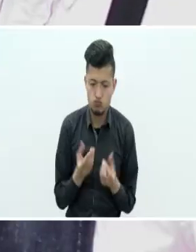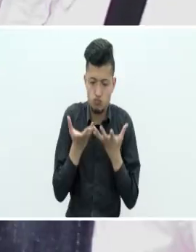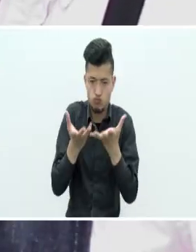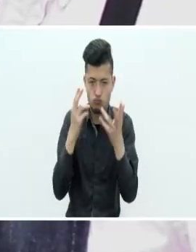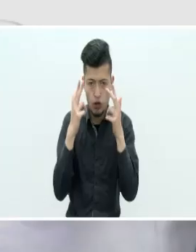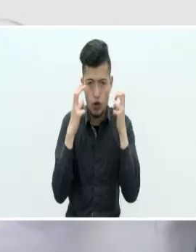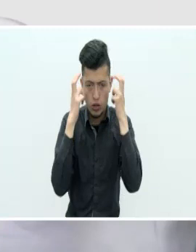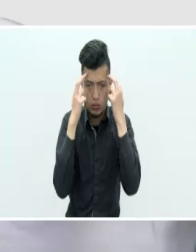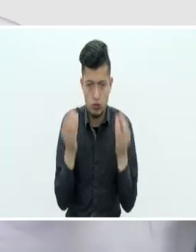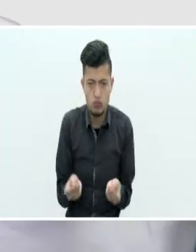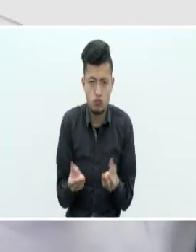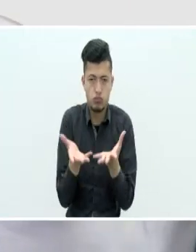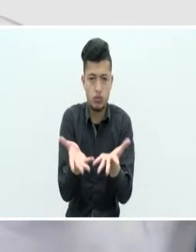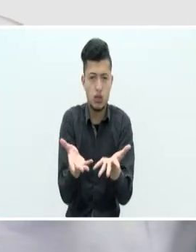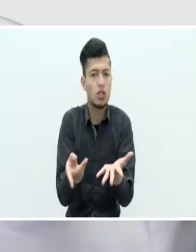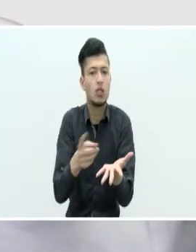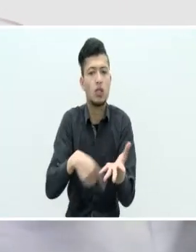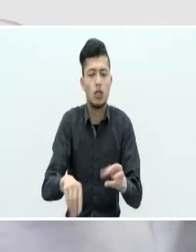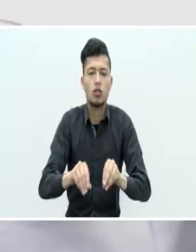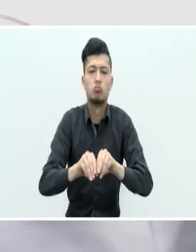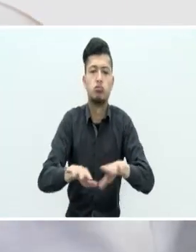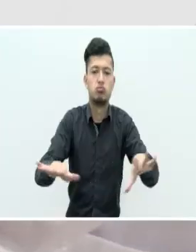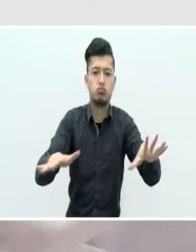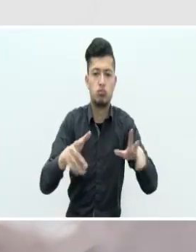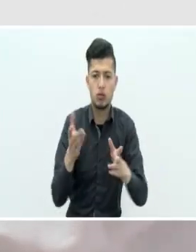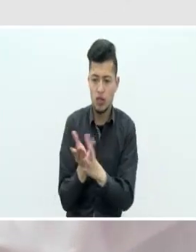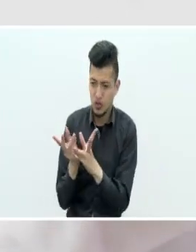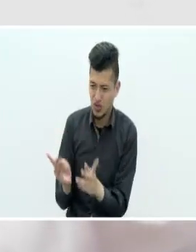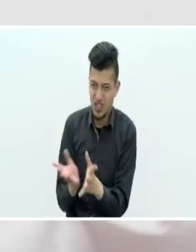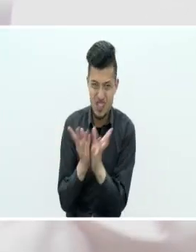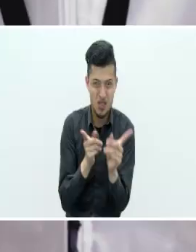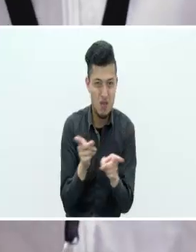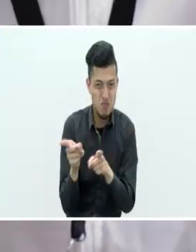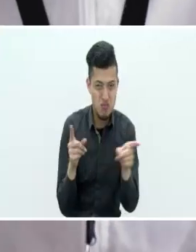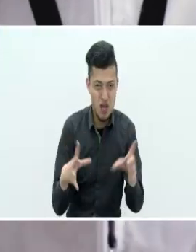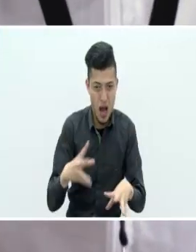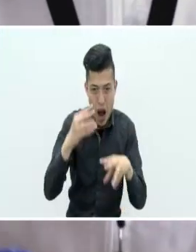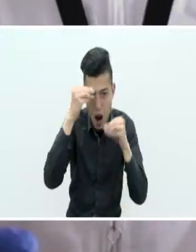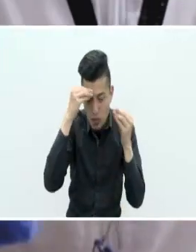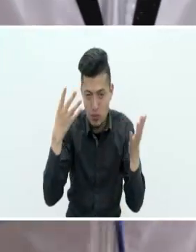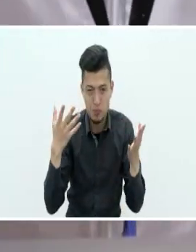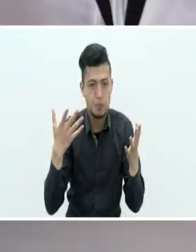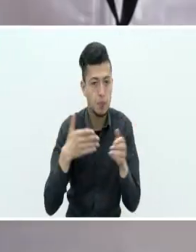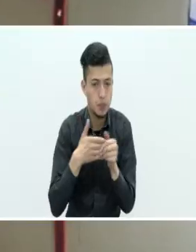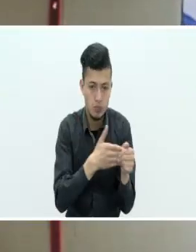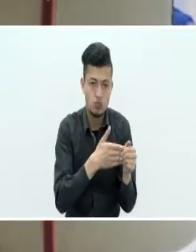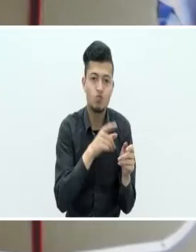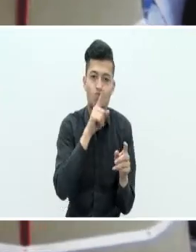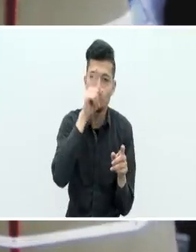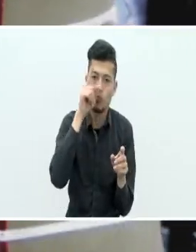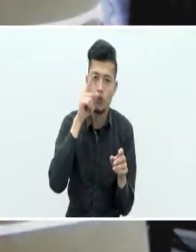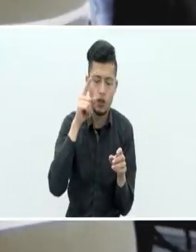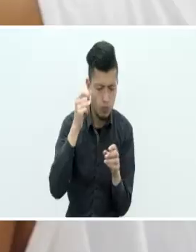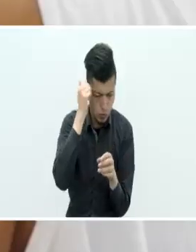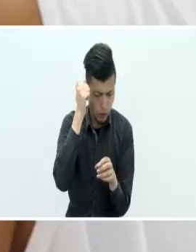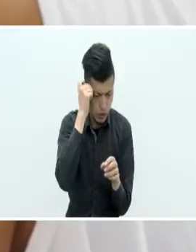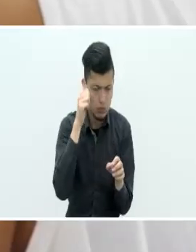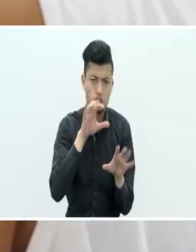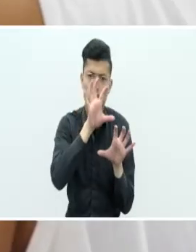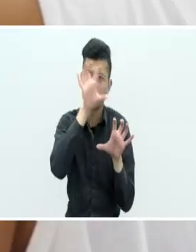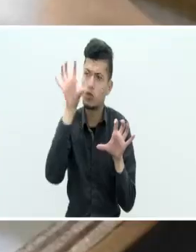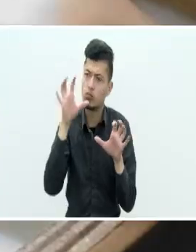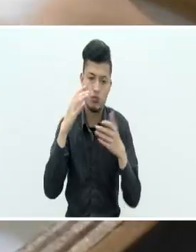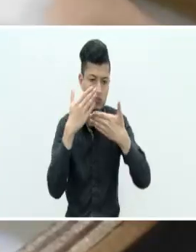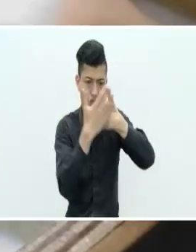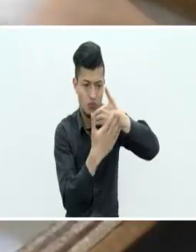posteriormente van a replicar aprendices con instructores de diferentes partes del país, para que nuestros aprendices posteriormente una